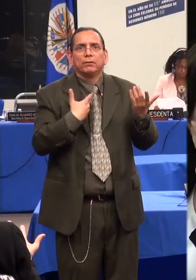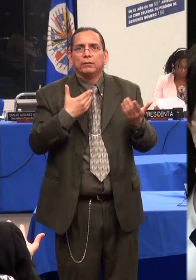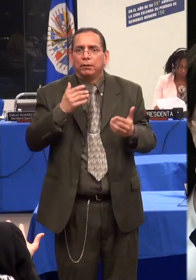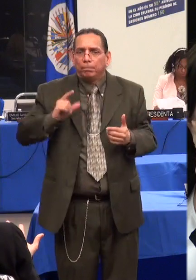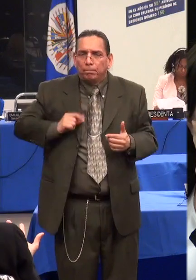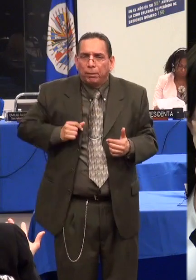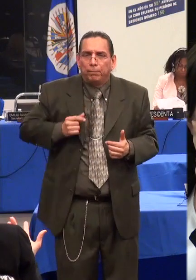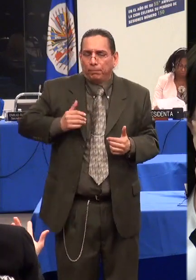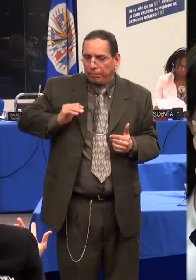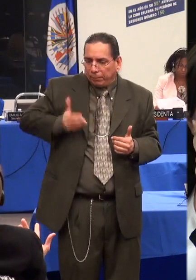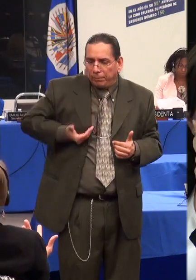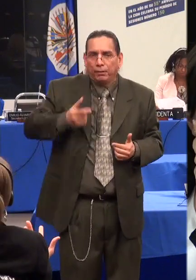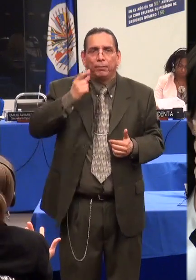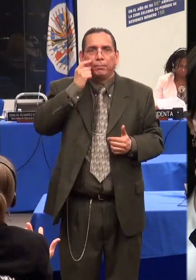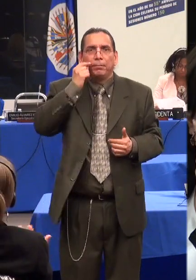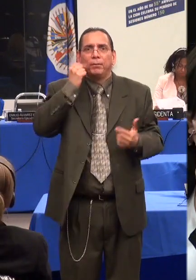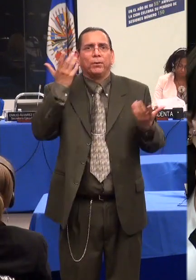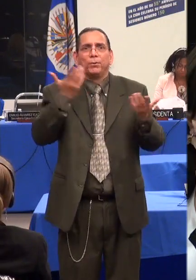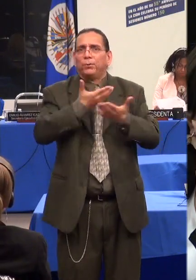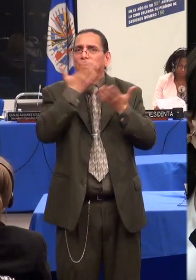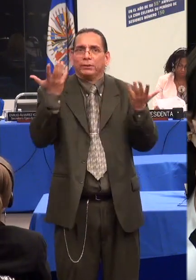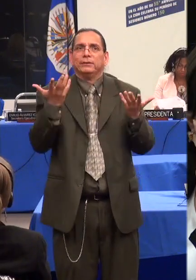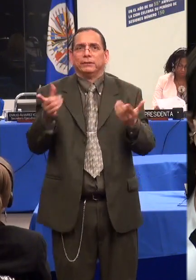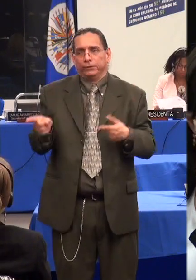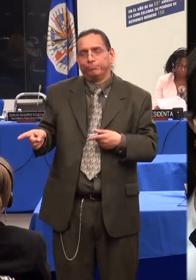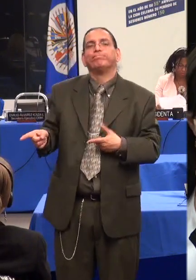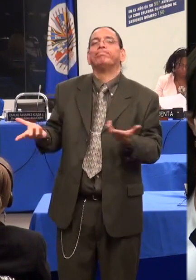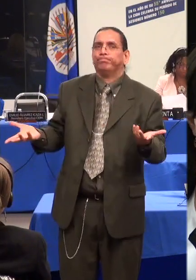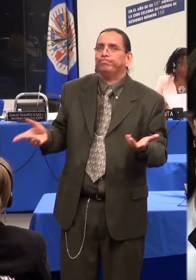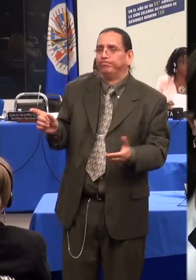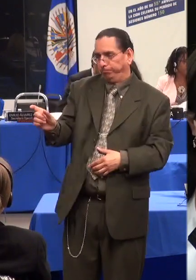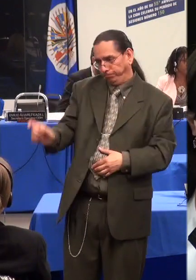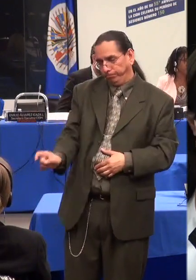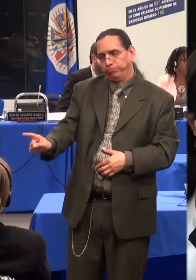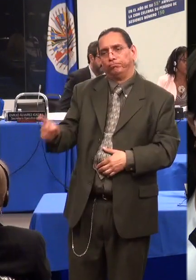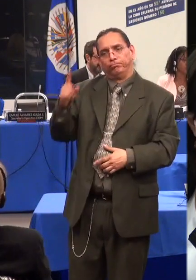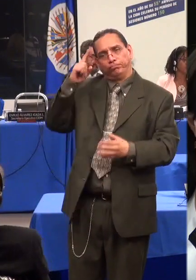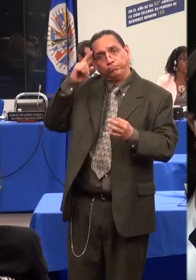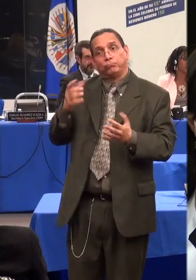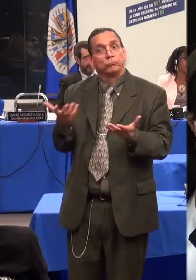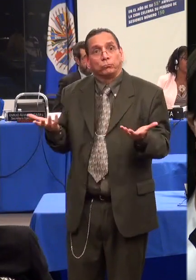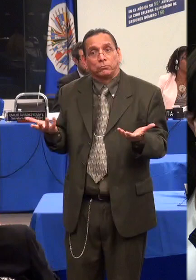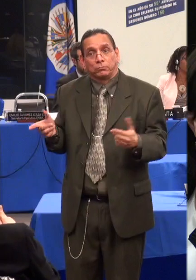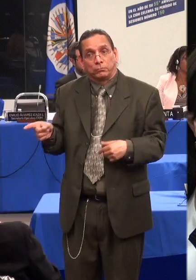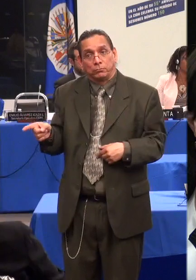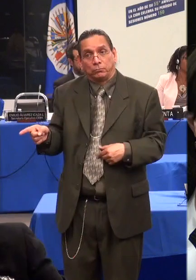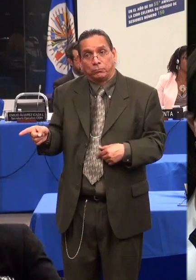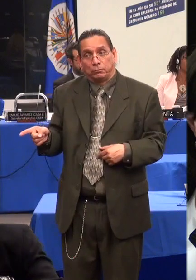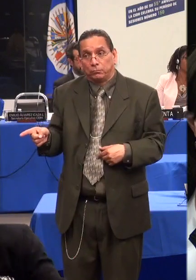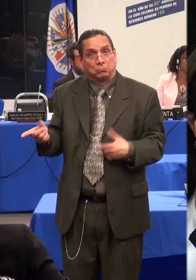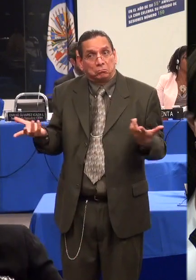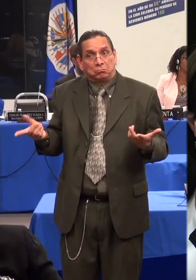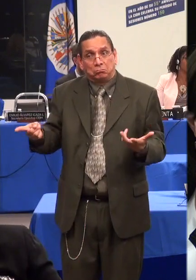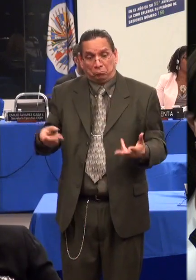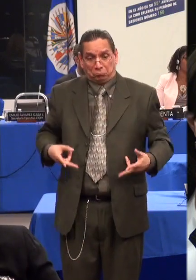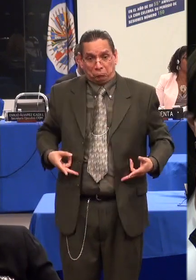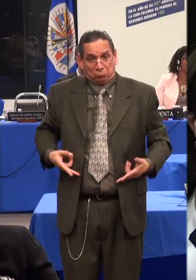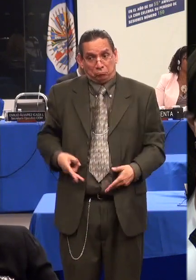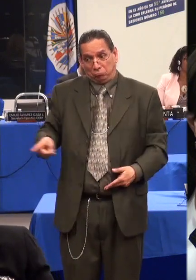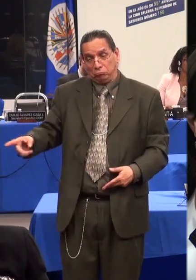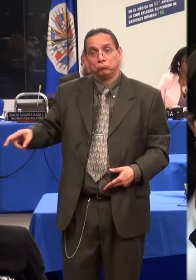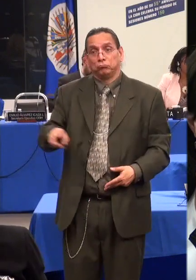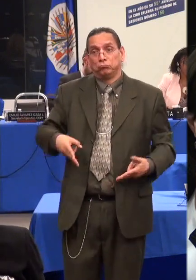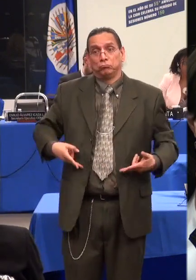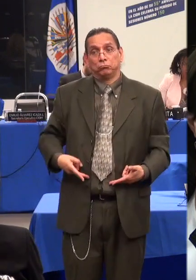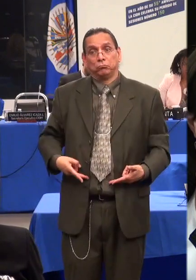acuerdo con lo anterior, la posibilidad de la práctica de intervenciones quirúrgicas que tienden a la esterilización con carácter permanente, con base en un consentimiento informado proveniente de una